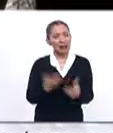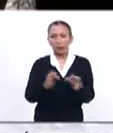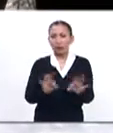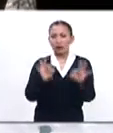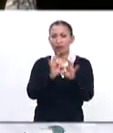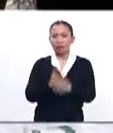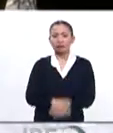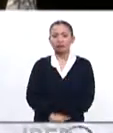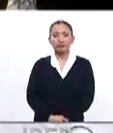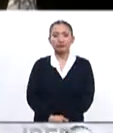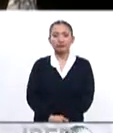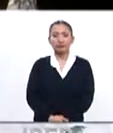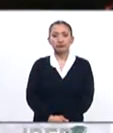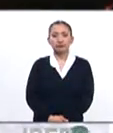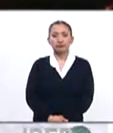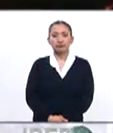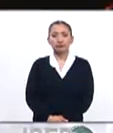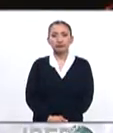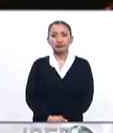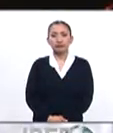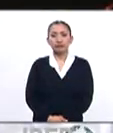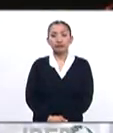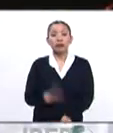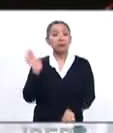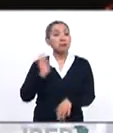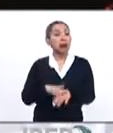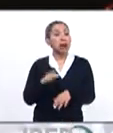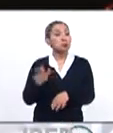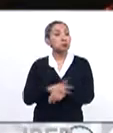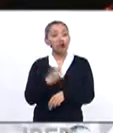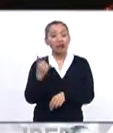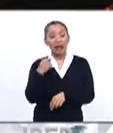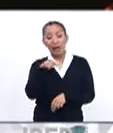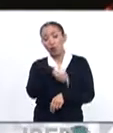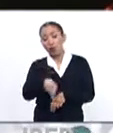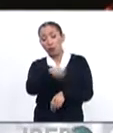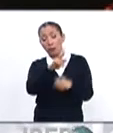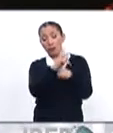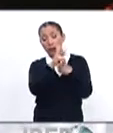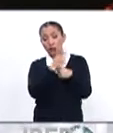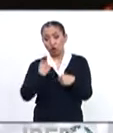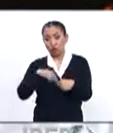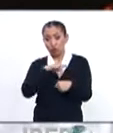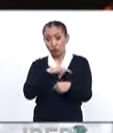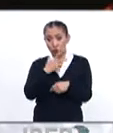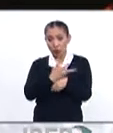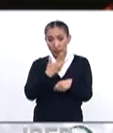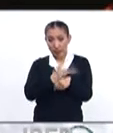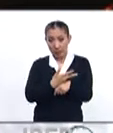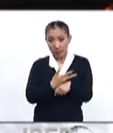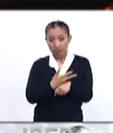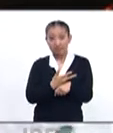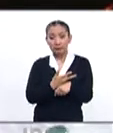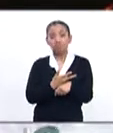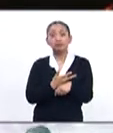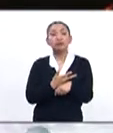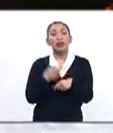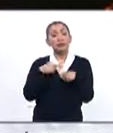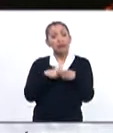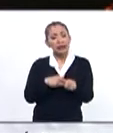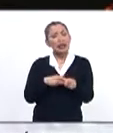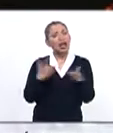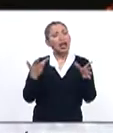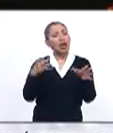fundamental. Sobre todo en una democracia como la nuestra, que sigue